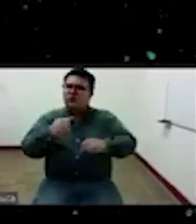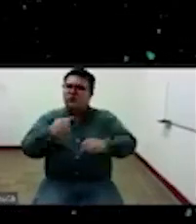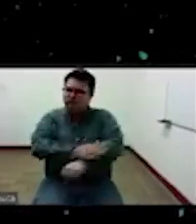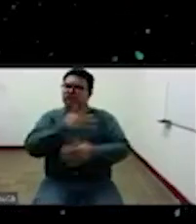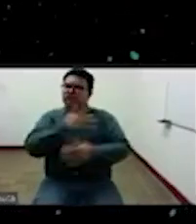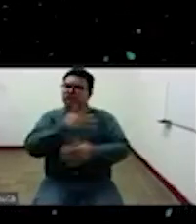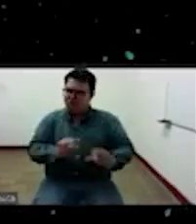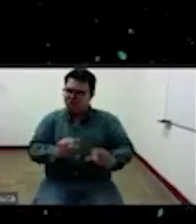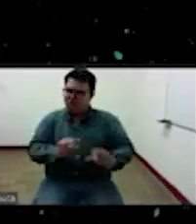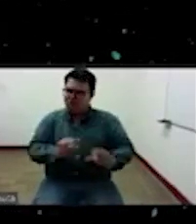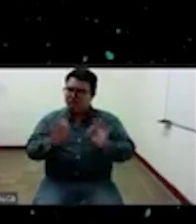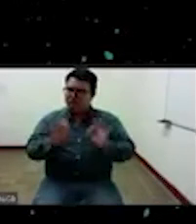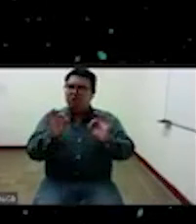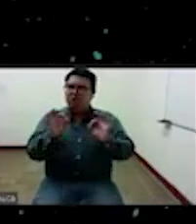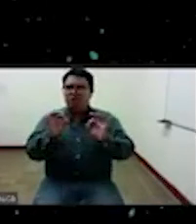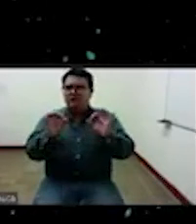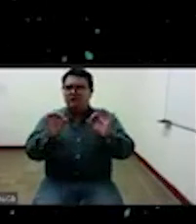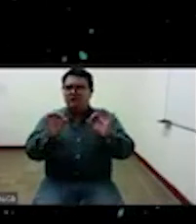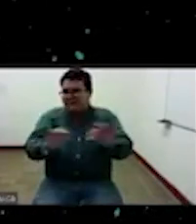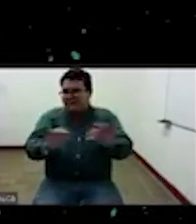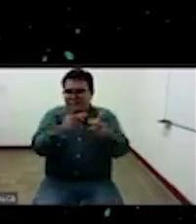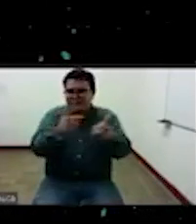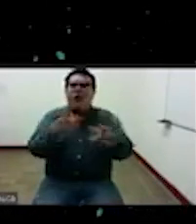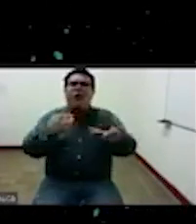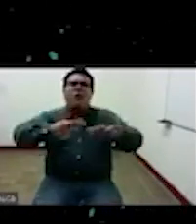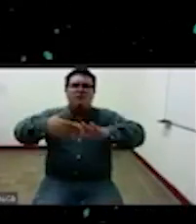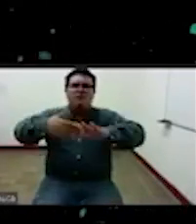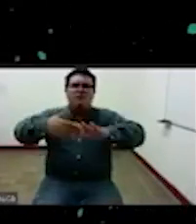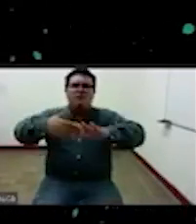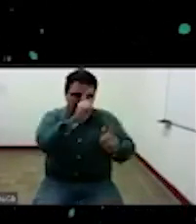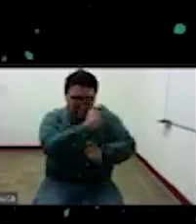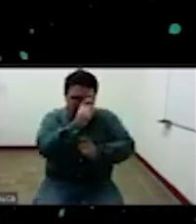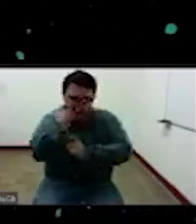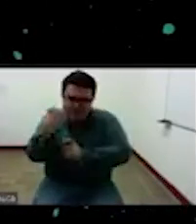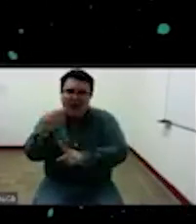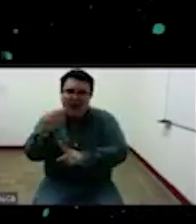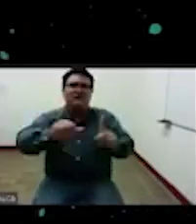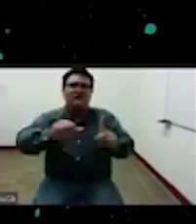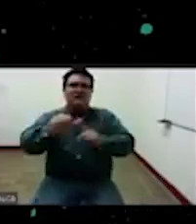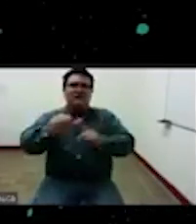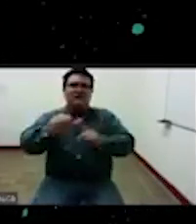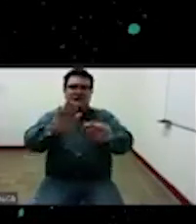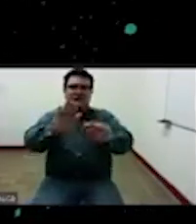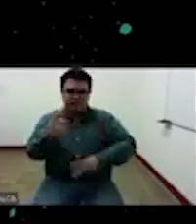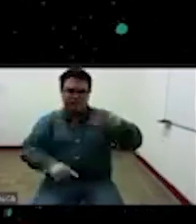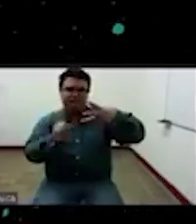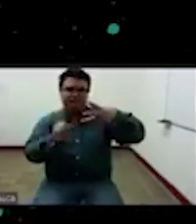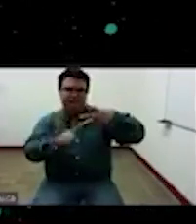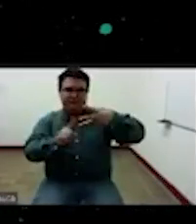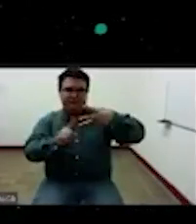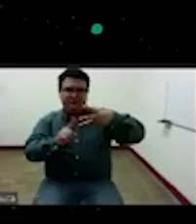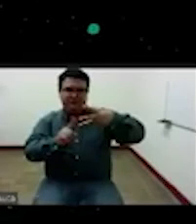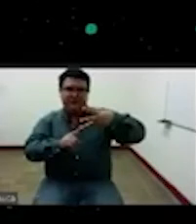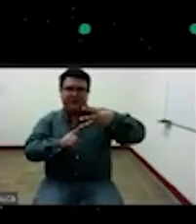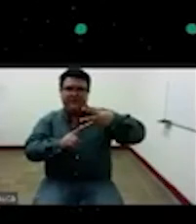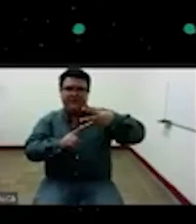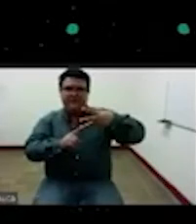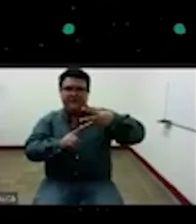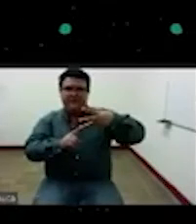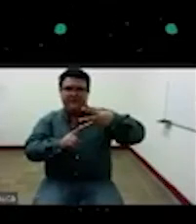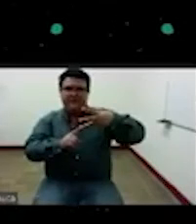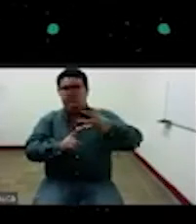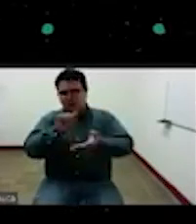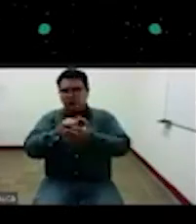y que sea carácter comunitaria comunitaria y social en un tercer momento por ejemplo lo podemos ver desde